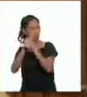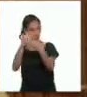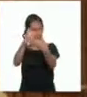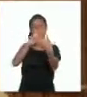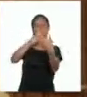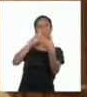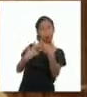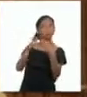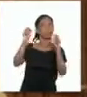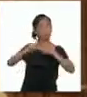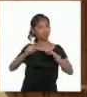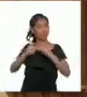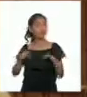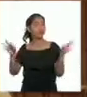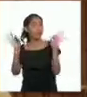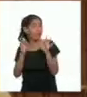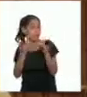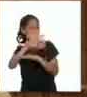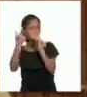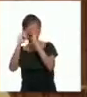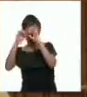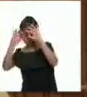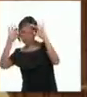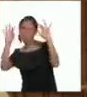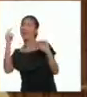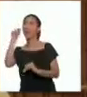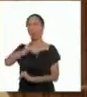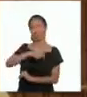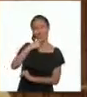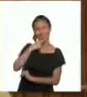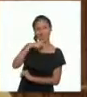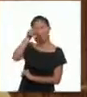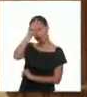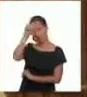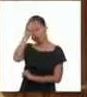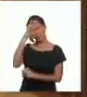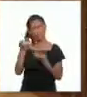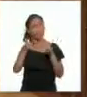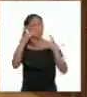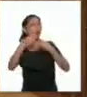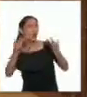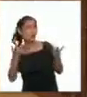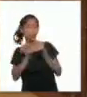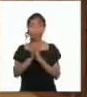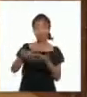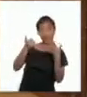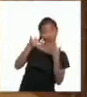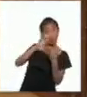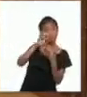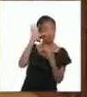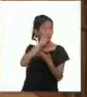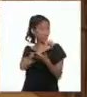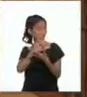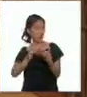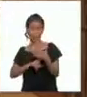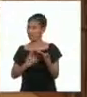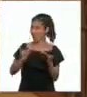es una gran oportunidad para imaginarnos cómo queremos que sea nuestro país nos está llamando coco